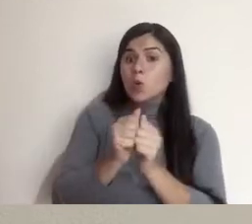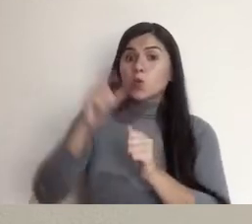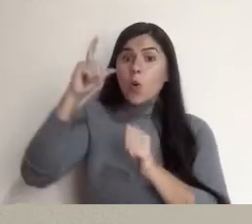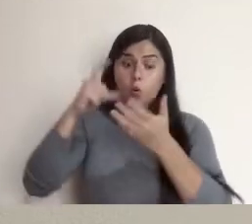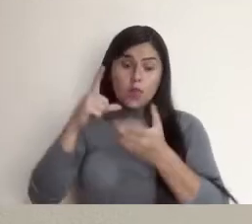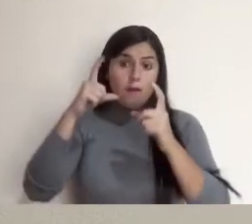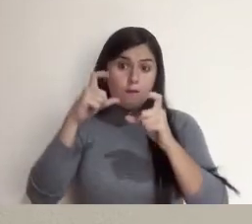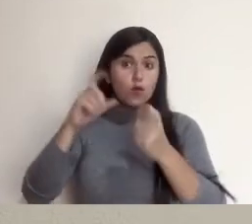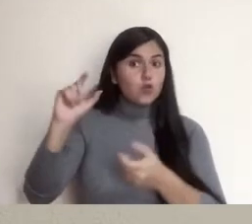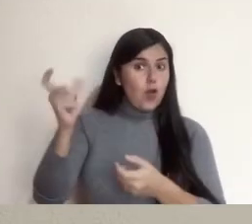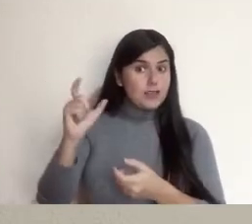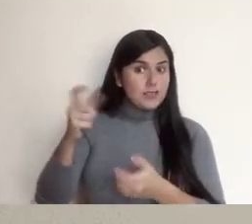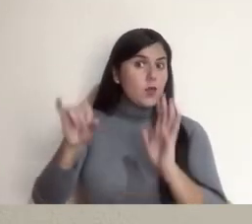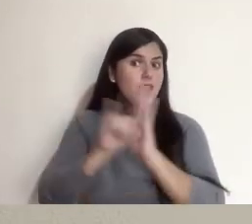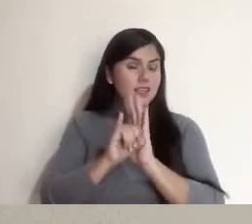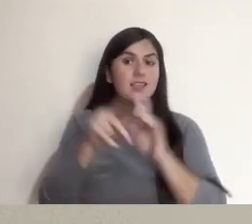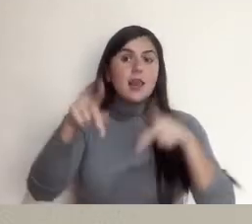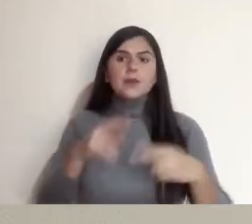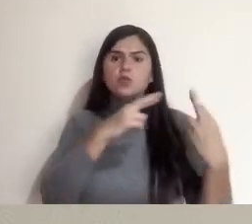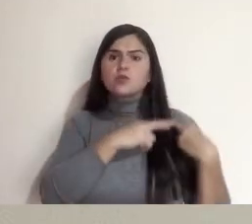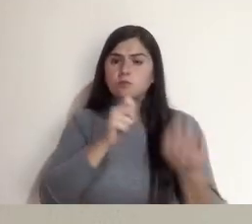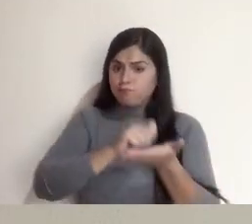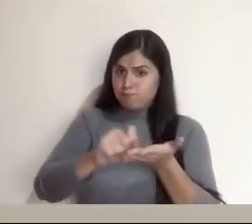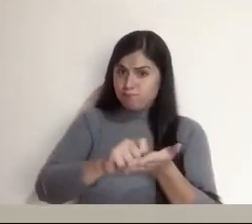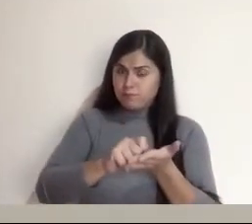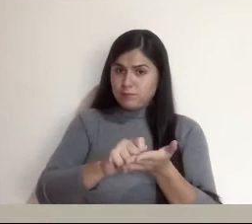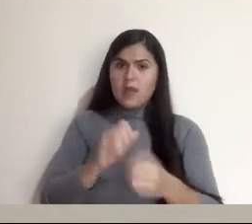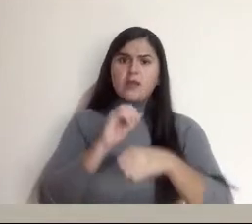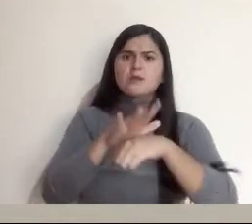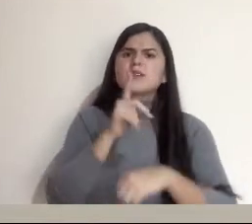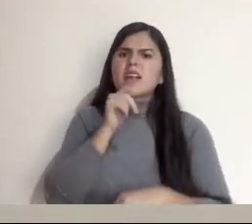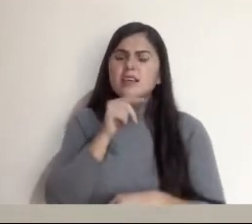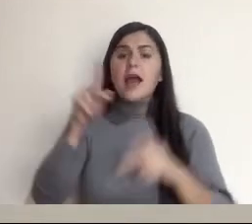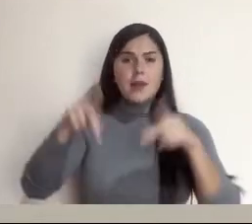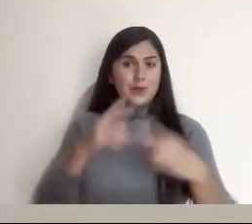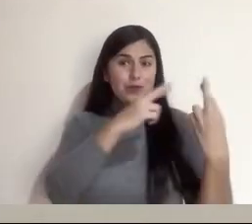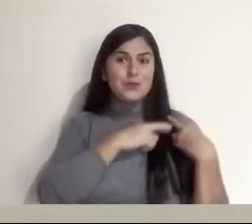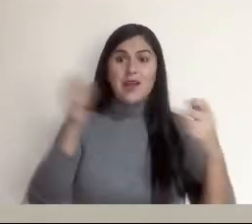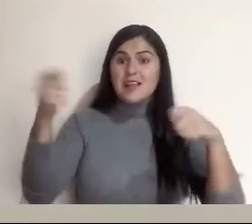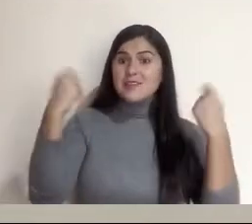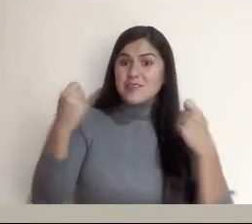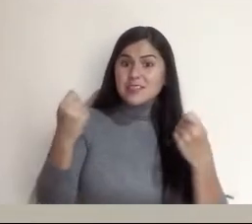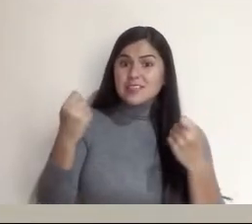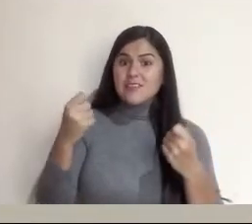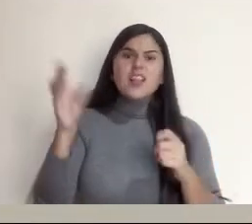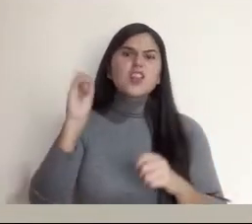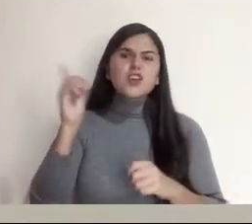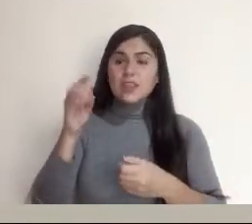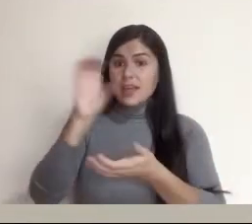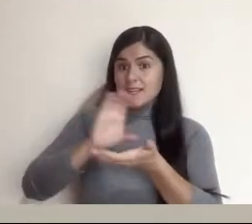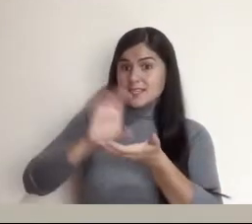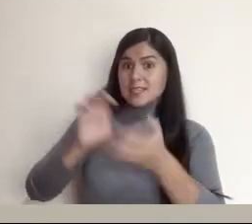una foto de la cédula de identidad de la persona que firma a las personas encargadas del festival. en el Centro